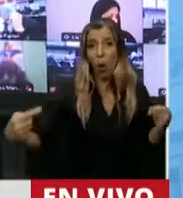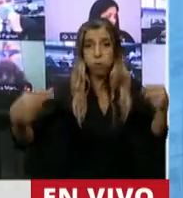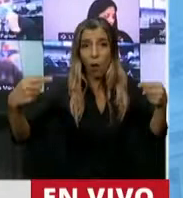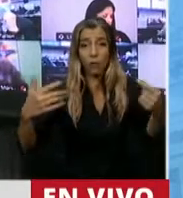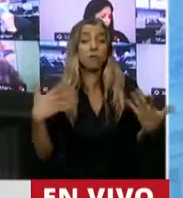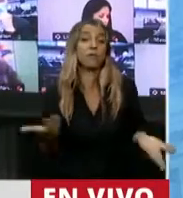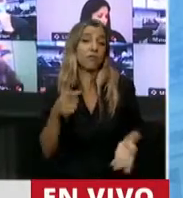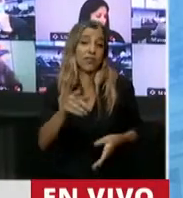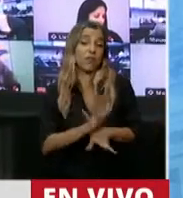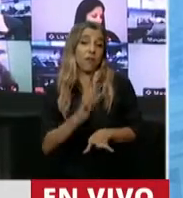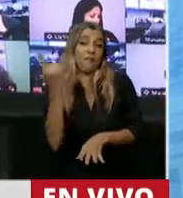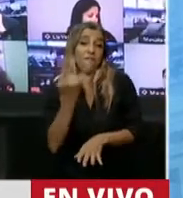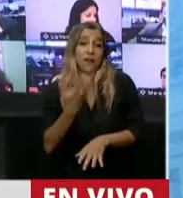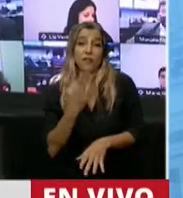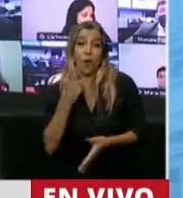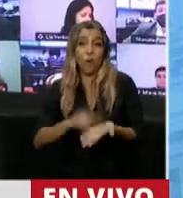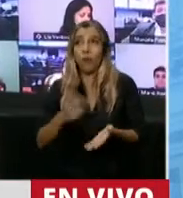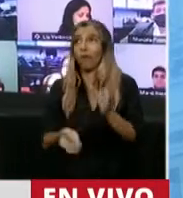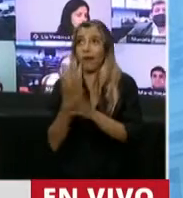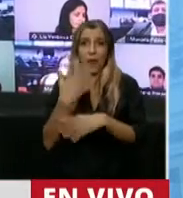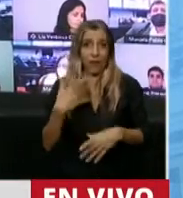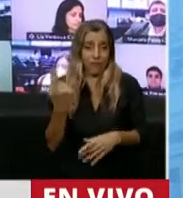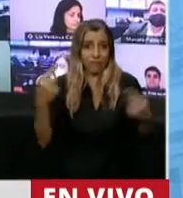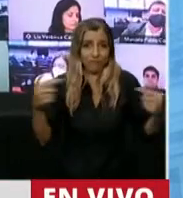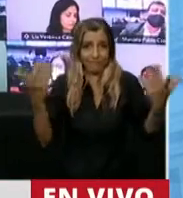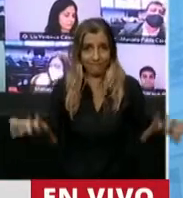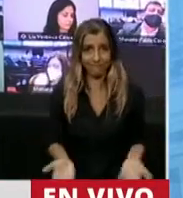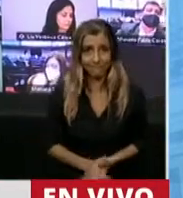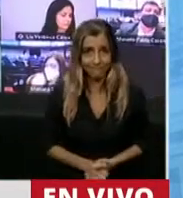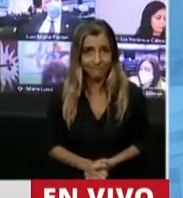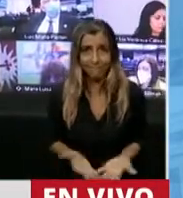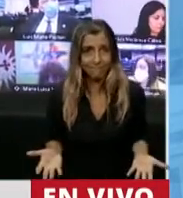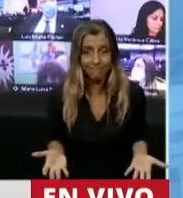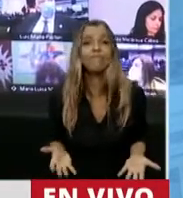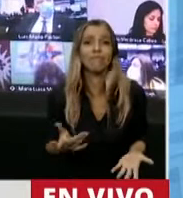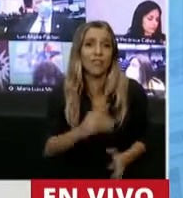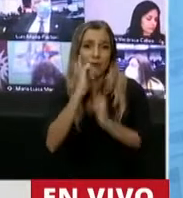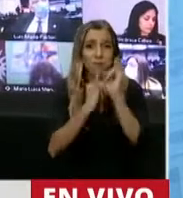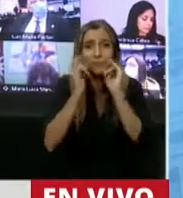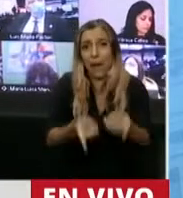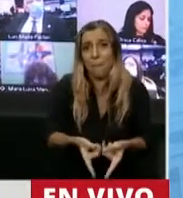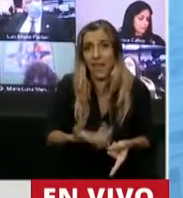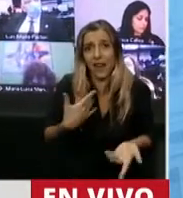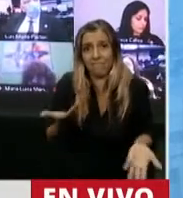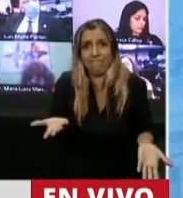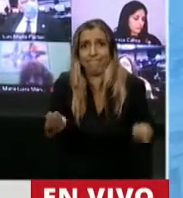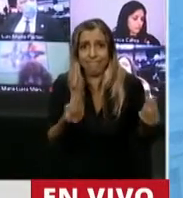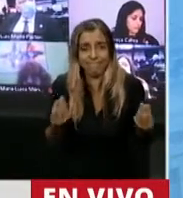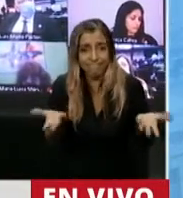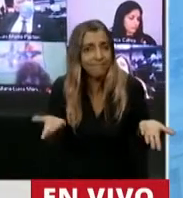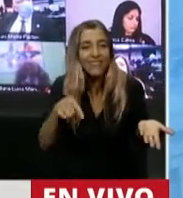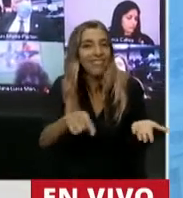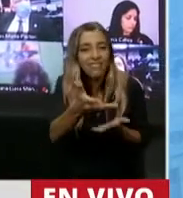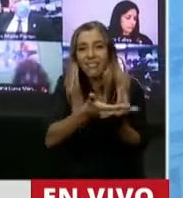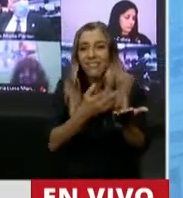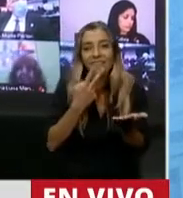falacia de la creación de ese impuesto. Y también la explicación de esto que estamos viendo. Este impuesto no tiene un afán recaudatorio como se